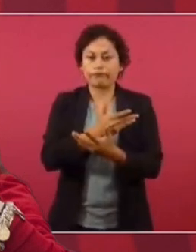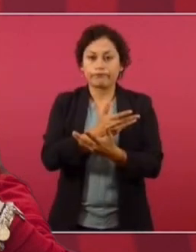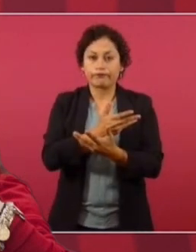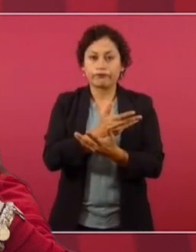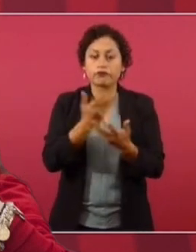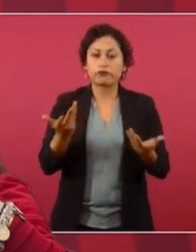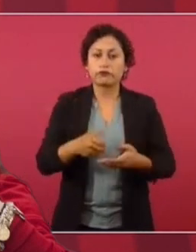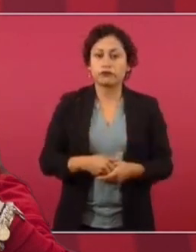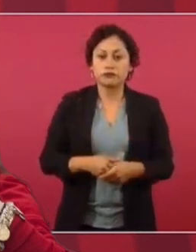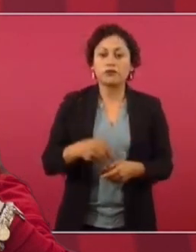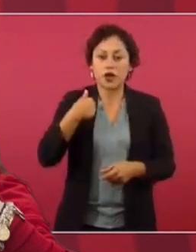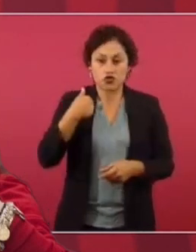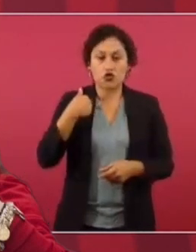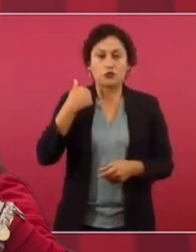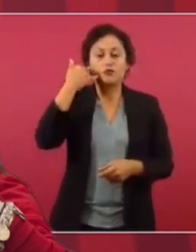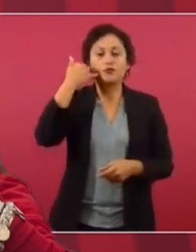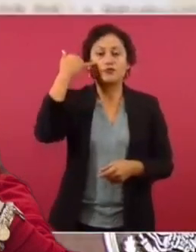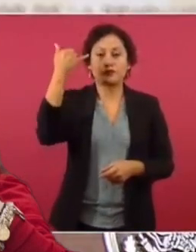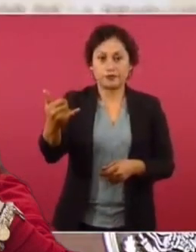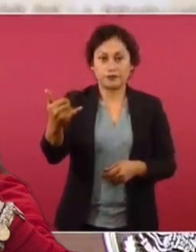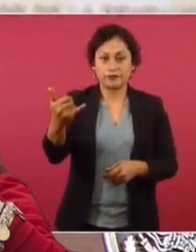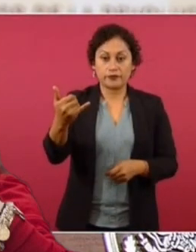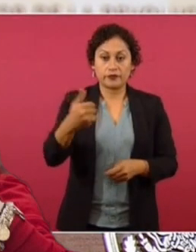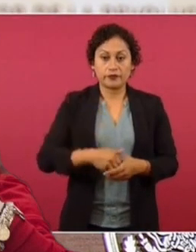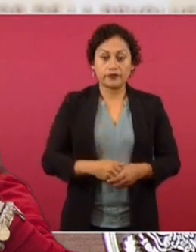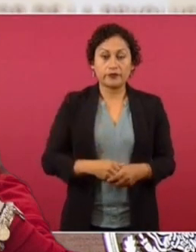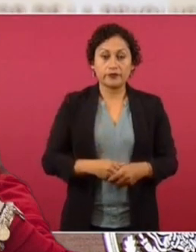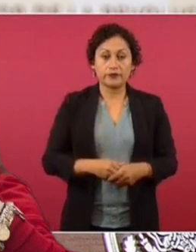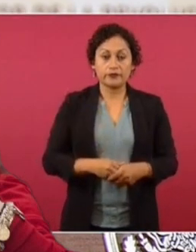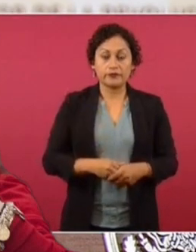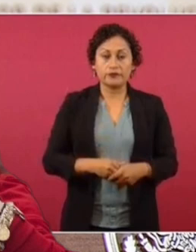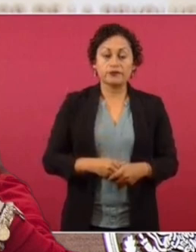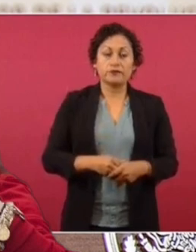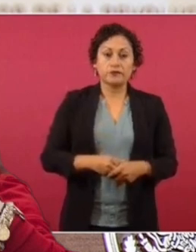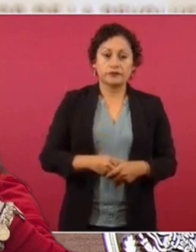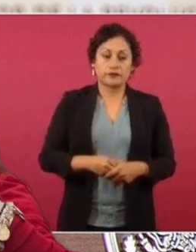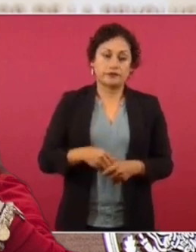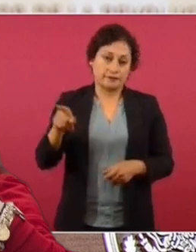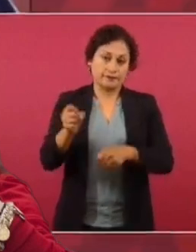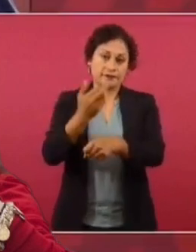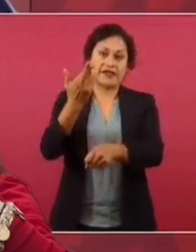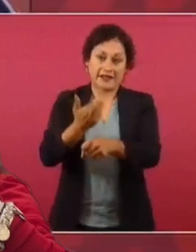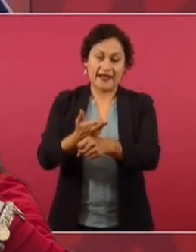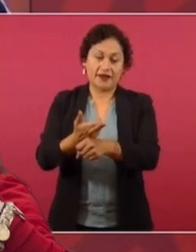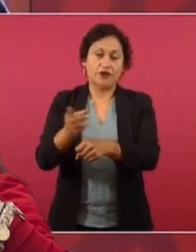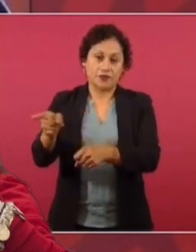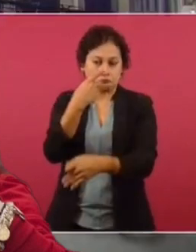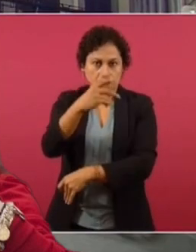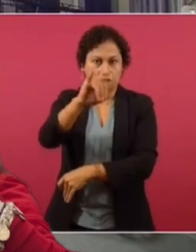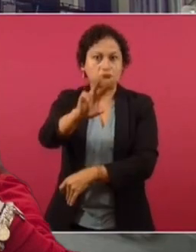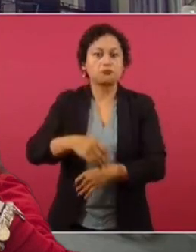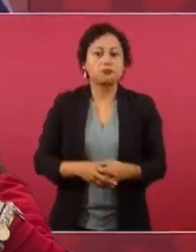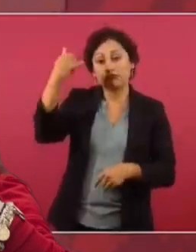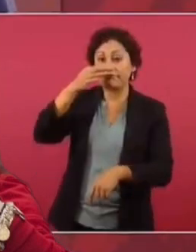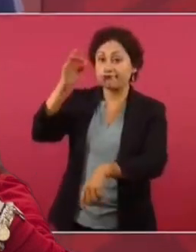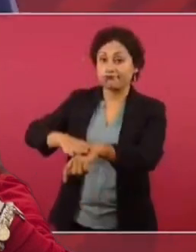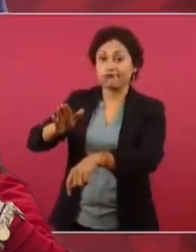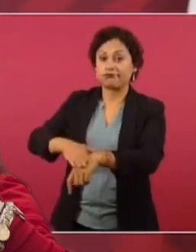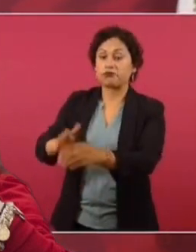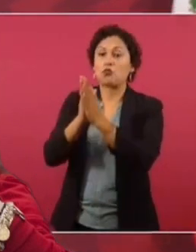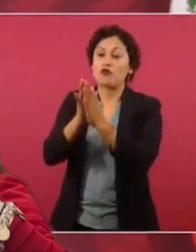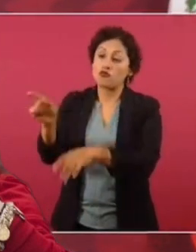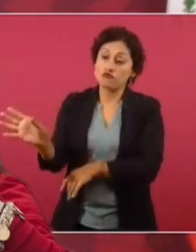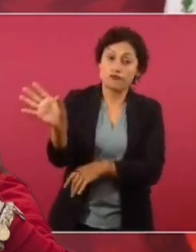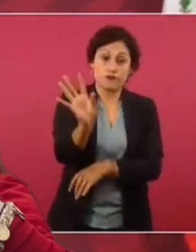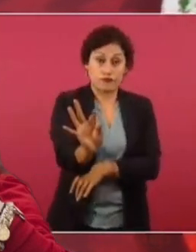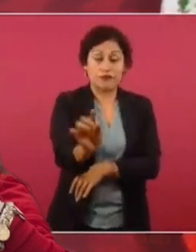Y ahí le hablé por teléfono al secretario particular, al señor Sevillo, al Líbano. Le dije, dile